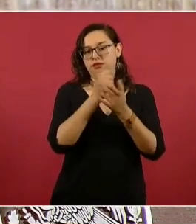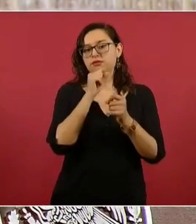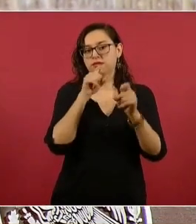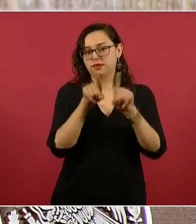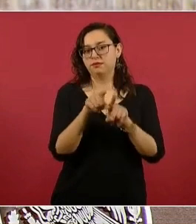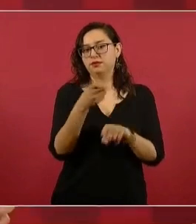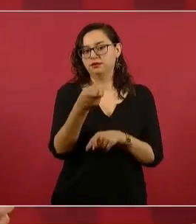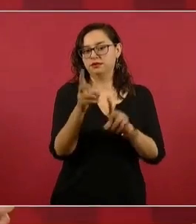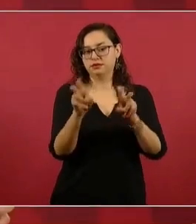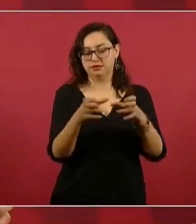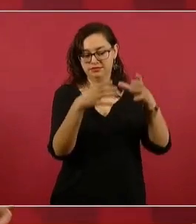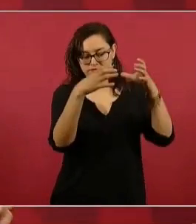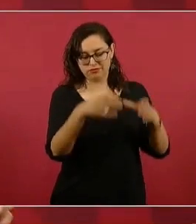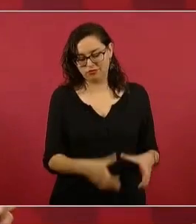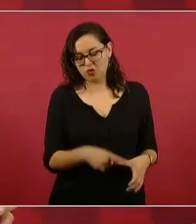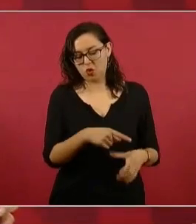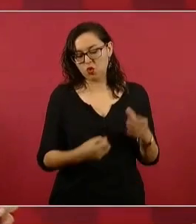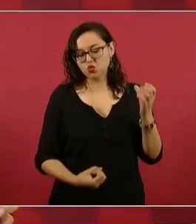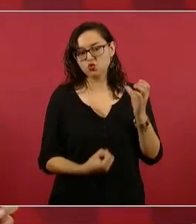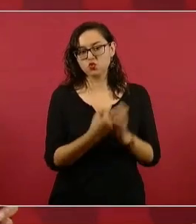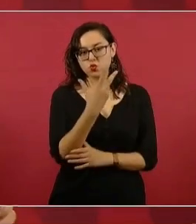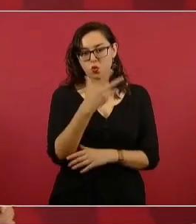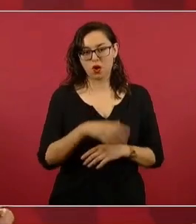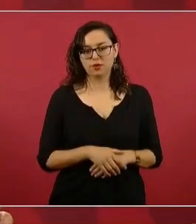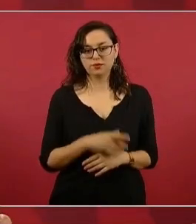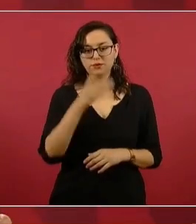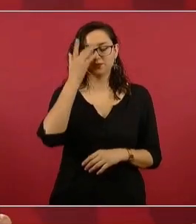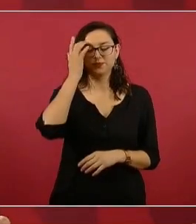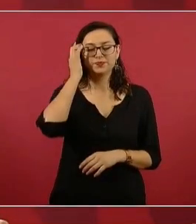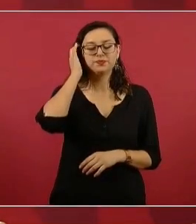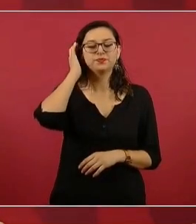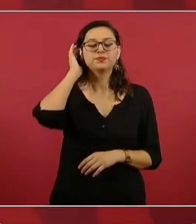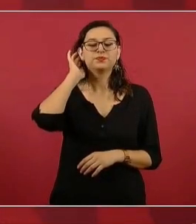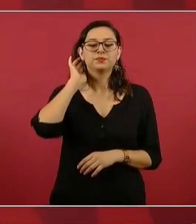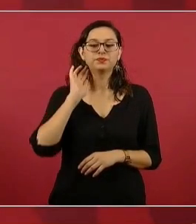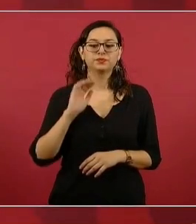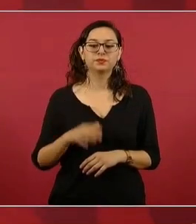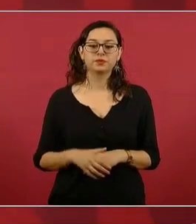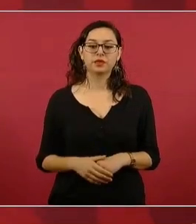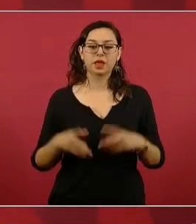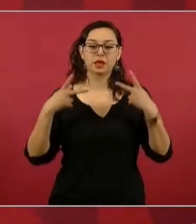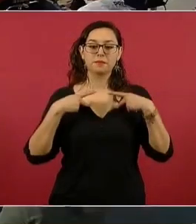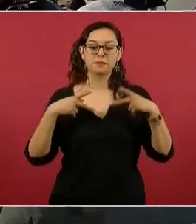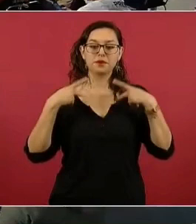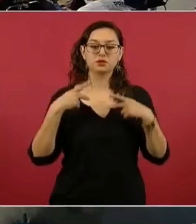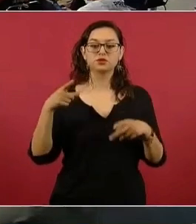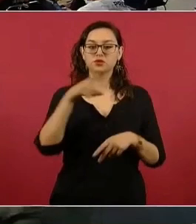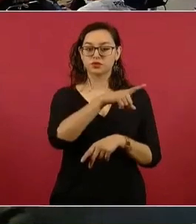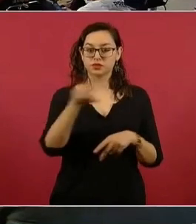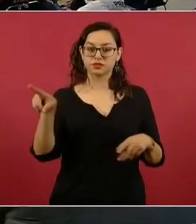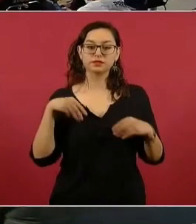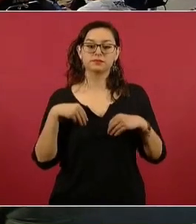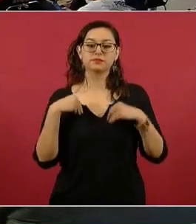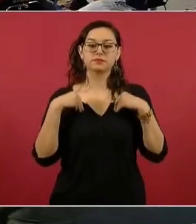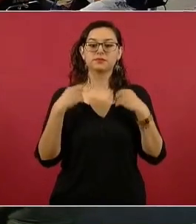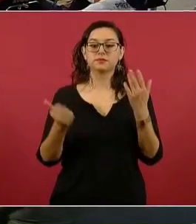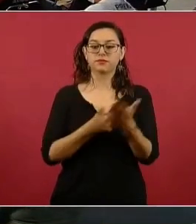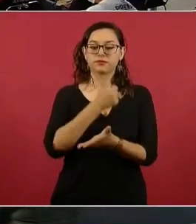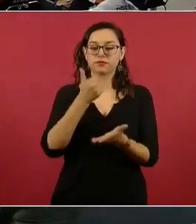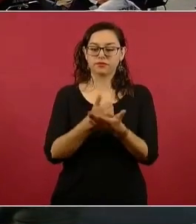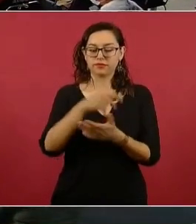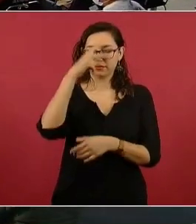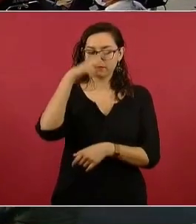A mí me gustaría que la gente que nos esté escuchando de la Ciudad de México, de